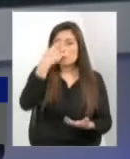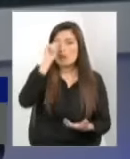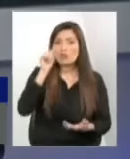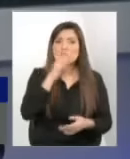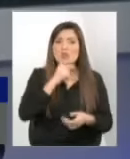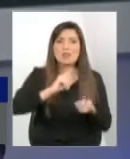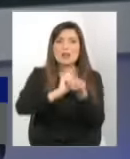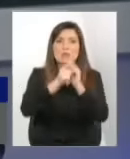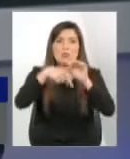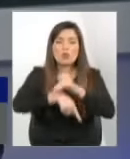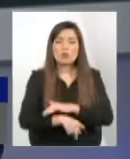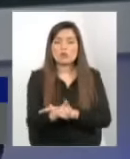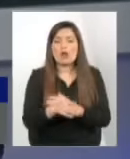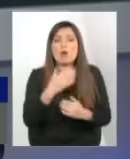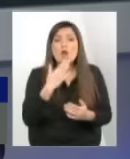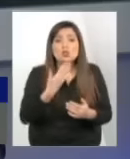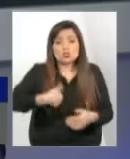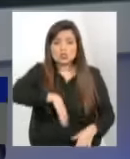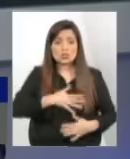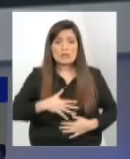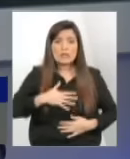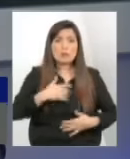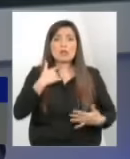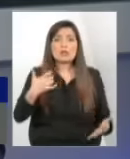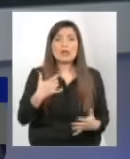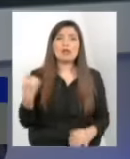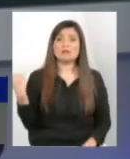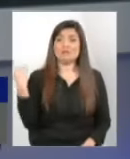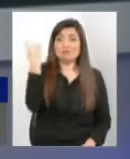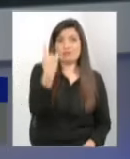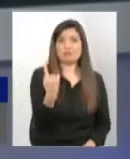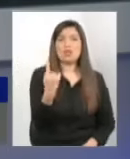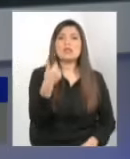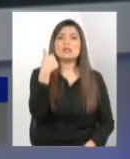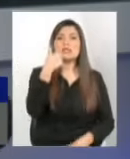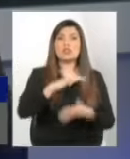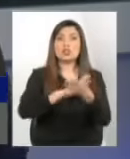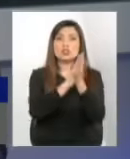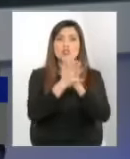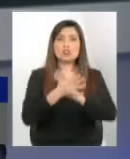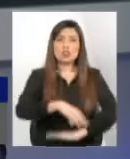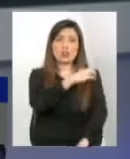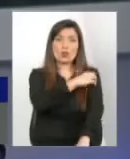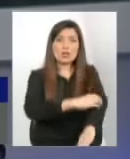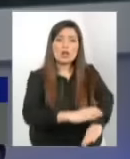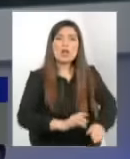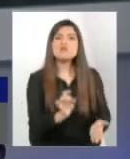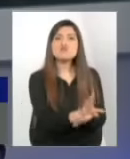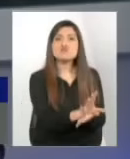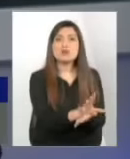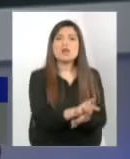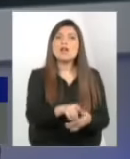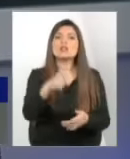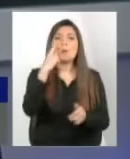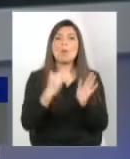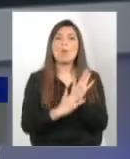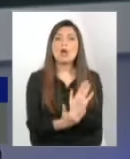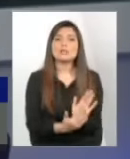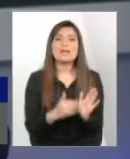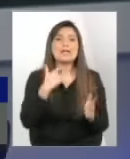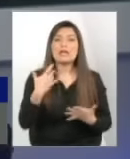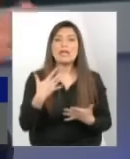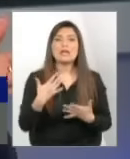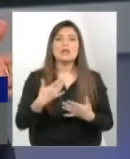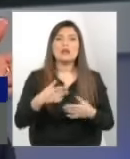que el día que ella llegó primero hubieran salido todos los directores regionales había sido una muestra de que los partidos